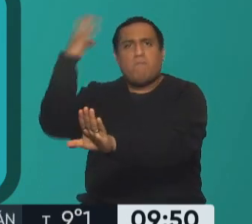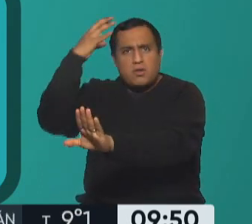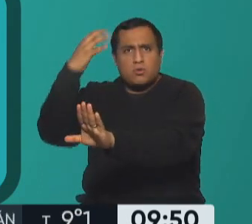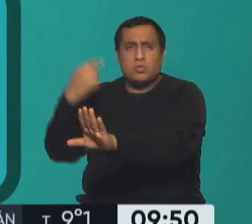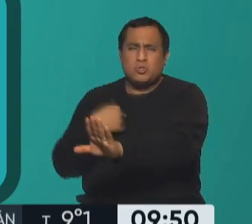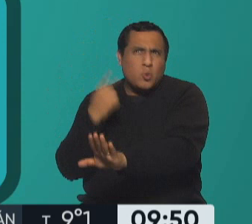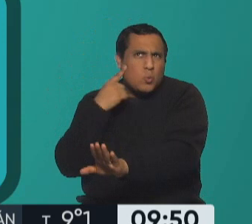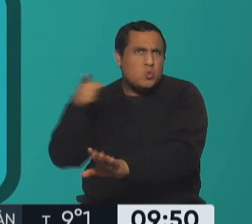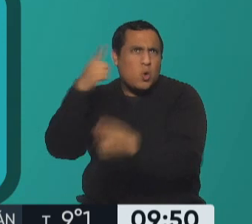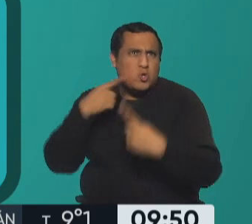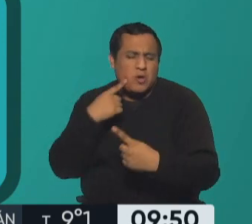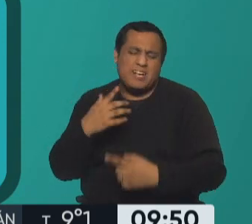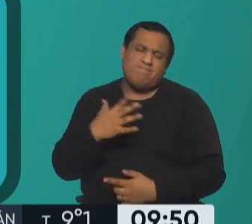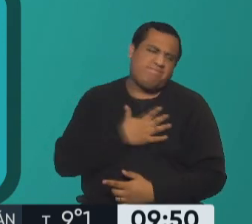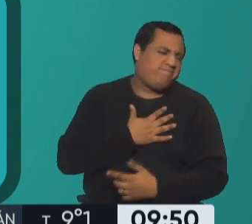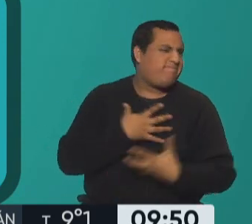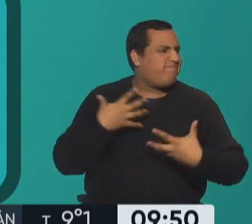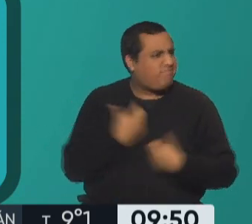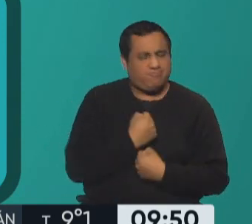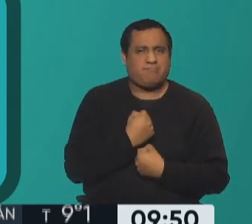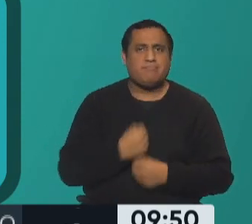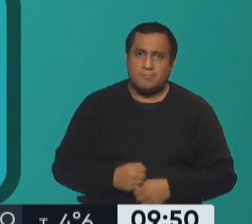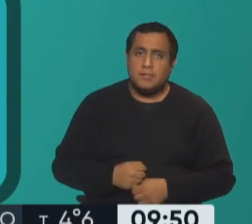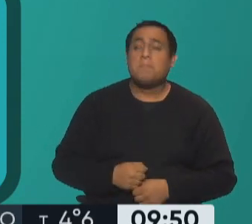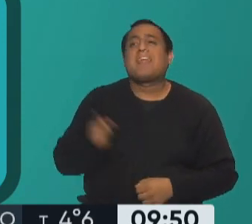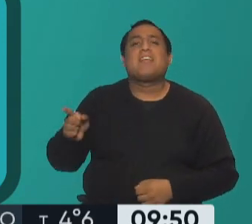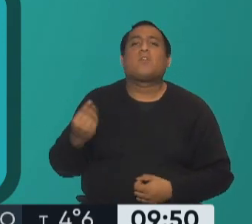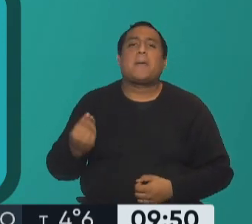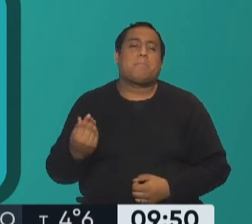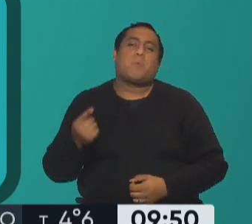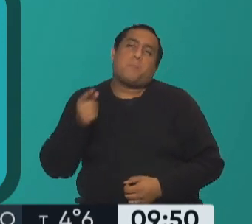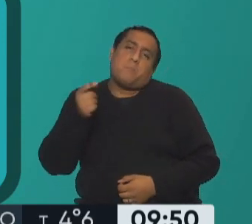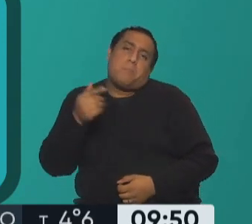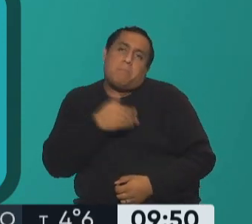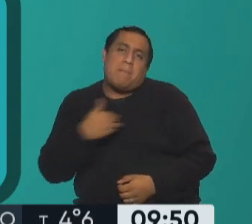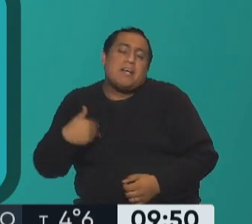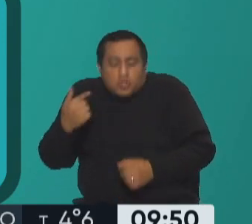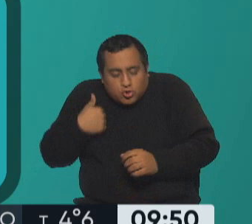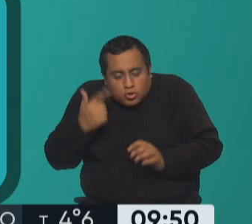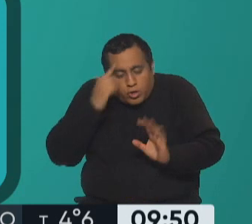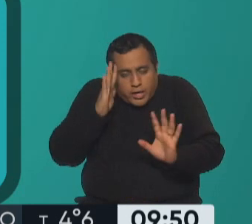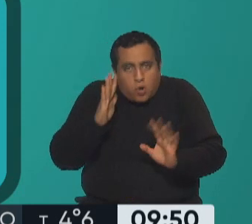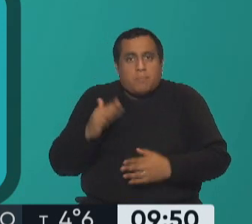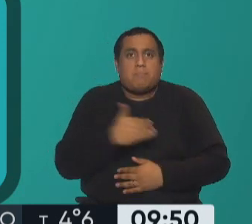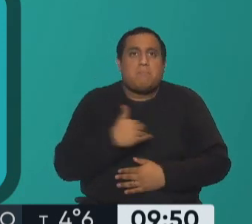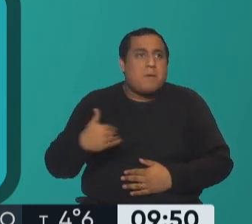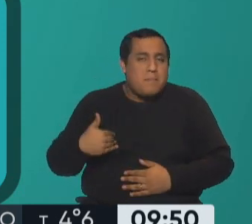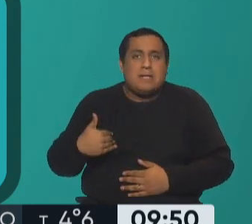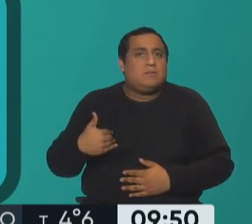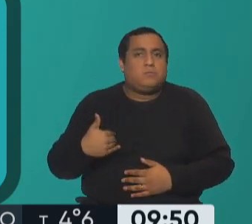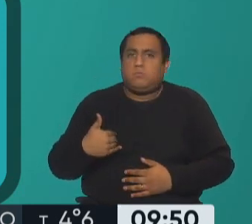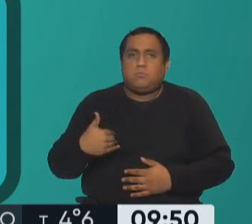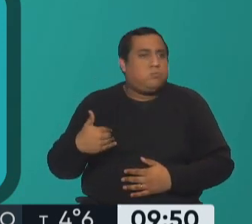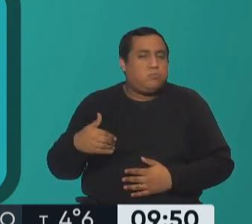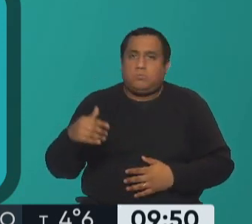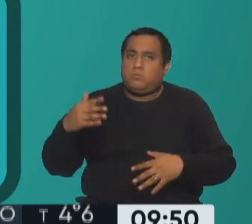bueno esa es una solución desesperada de una mamá que yo creo que me imagino que o lo encierre en el baño porque le